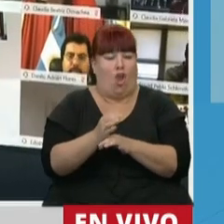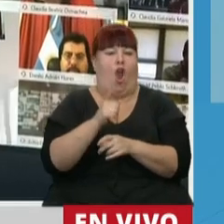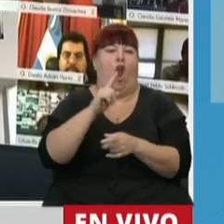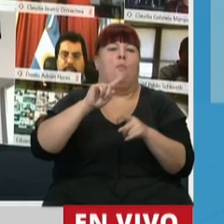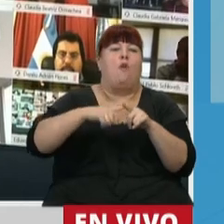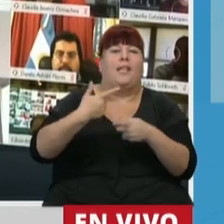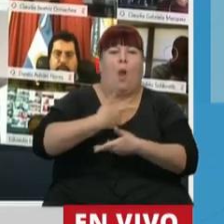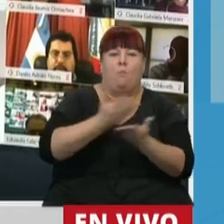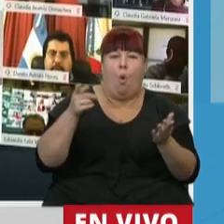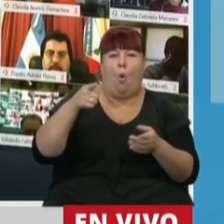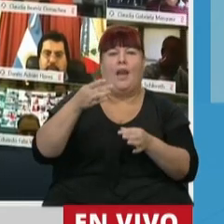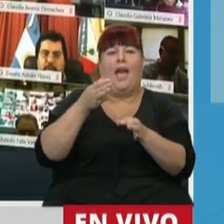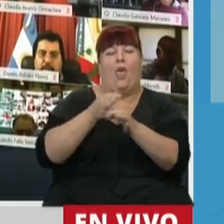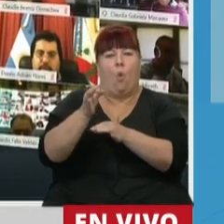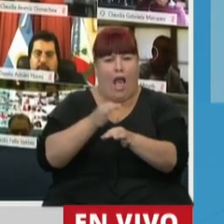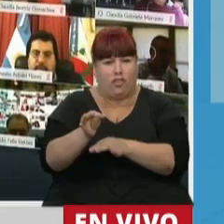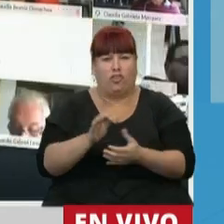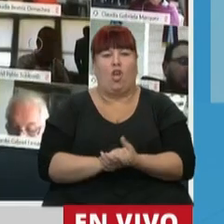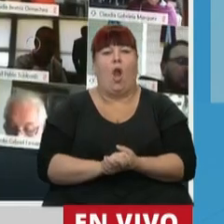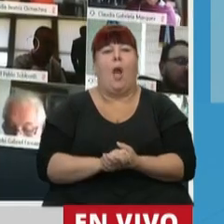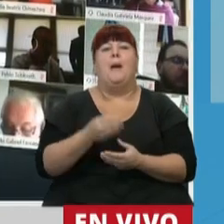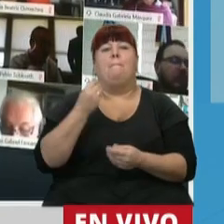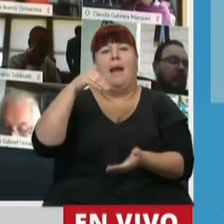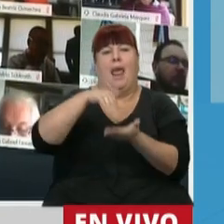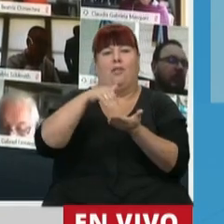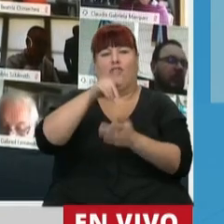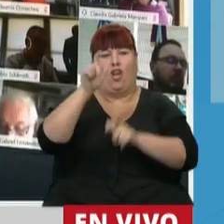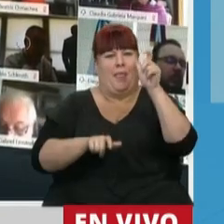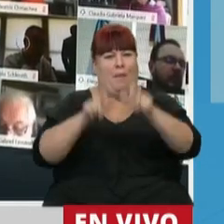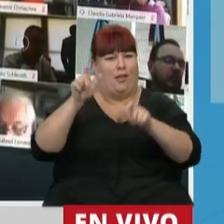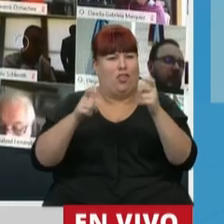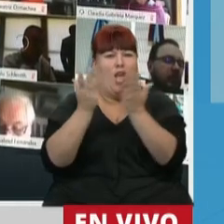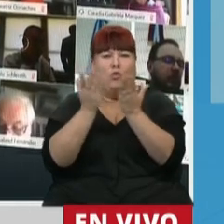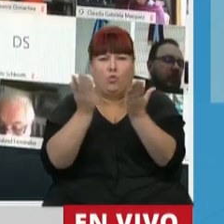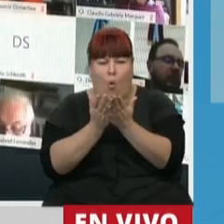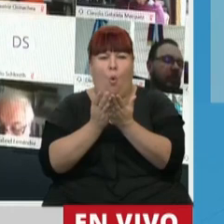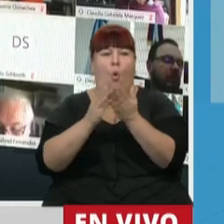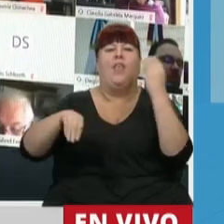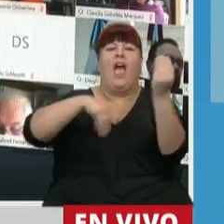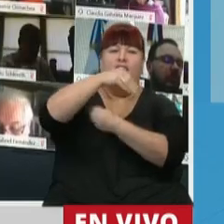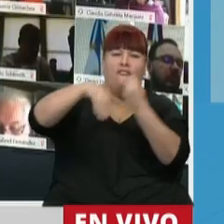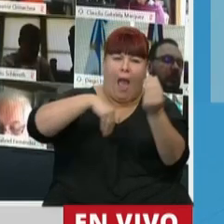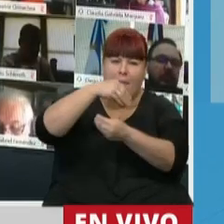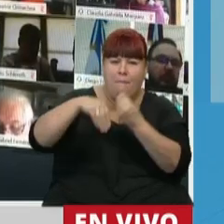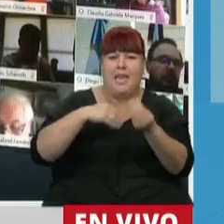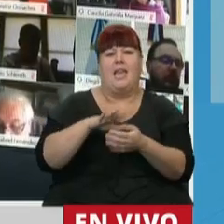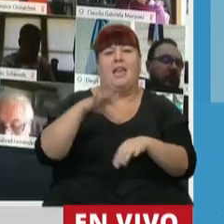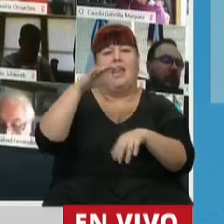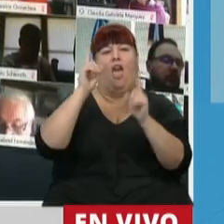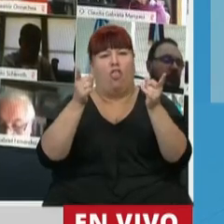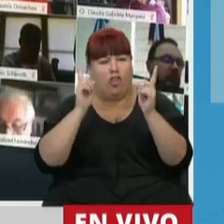para las políticas públicas de educación, para millones de estudiantes y familias y